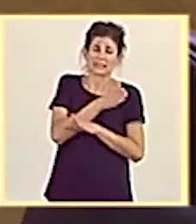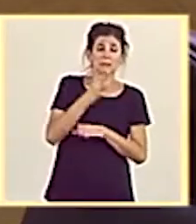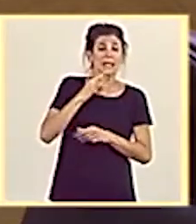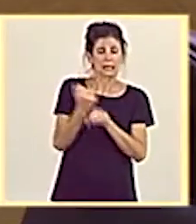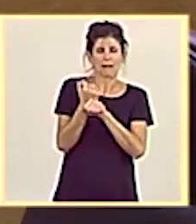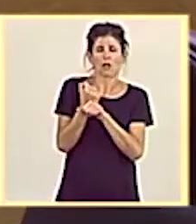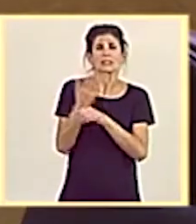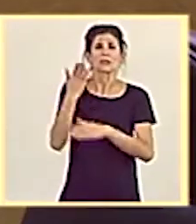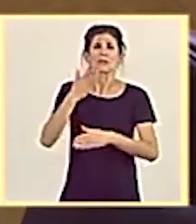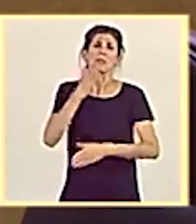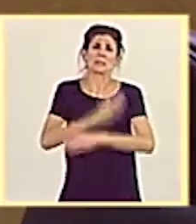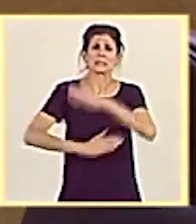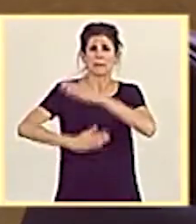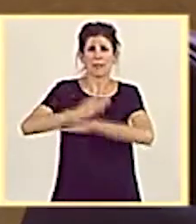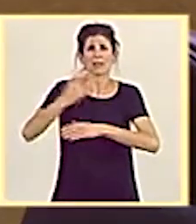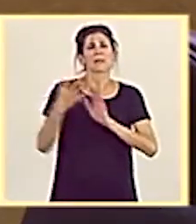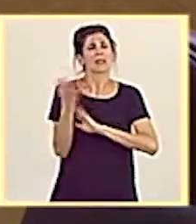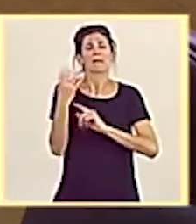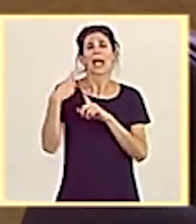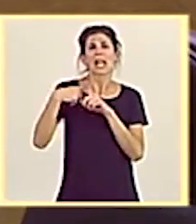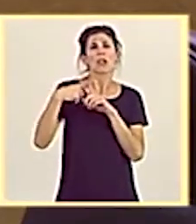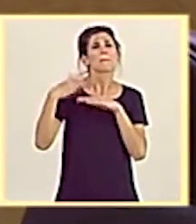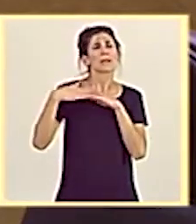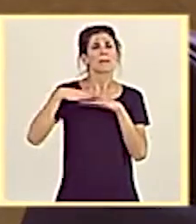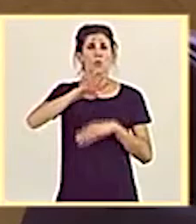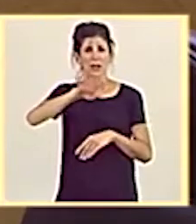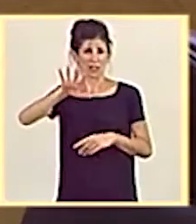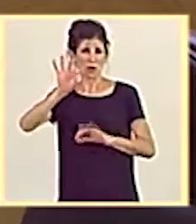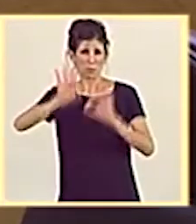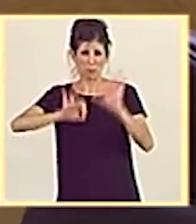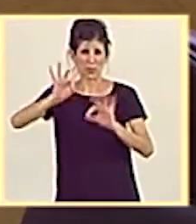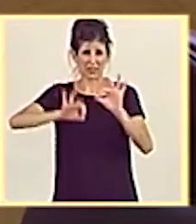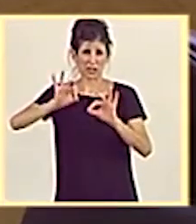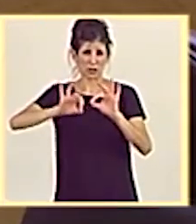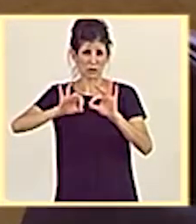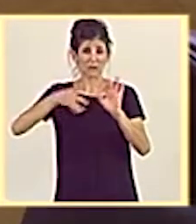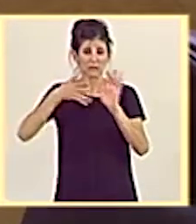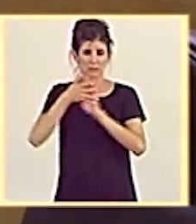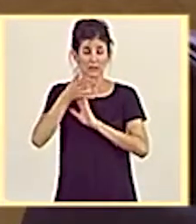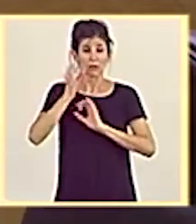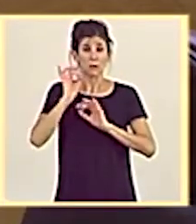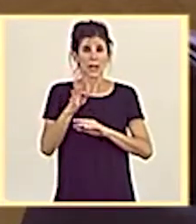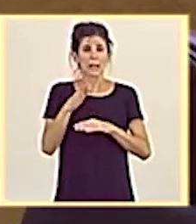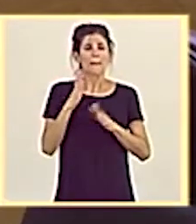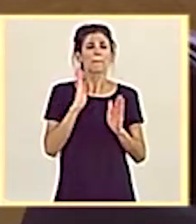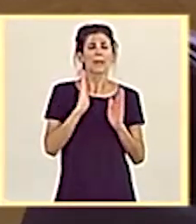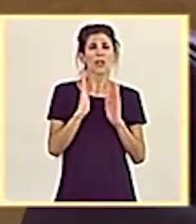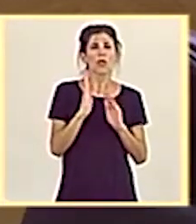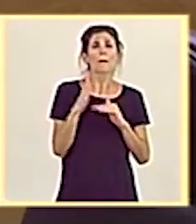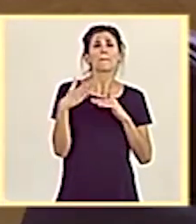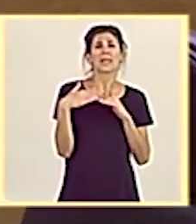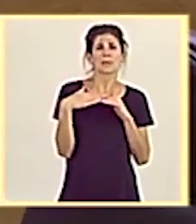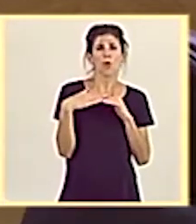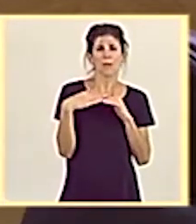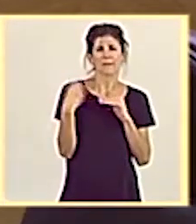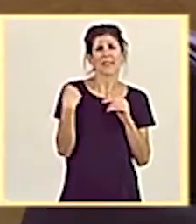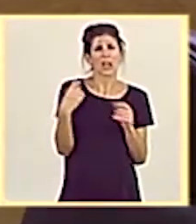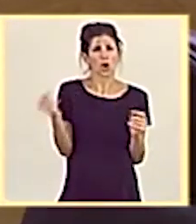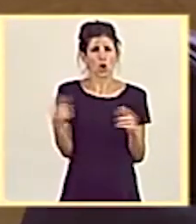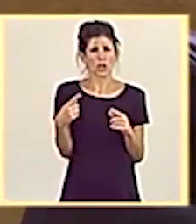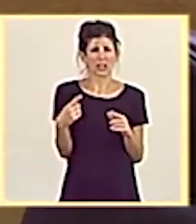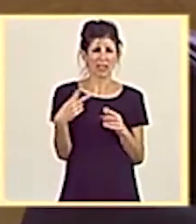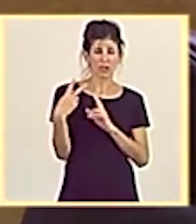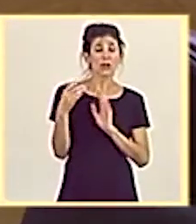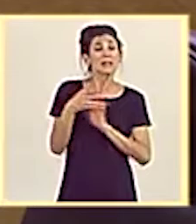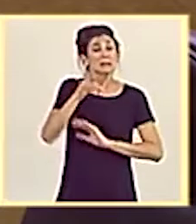discapacidad exige un grado mínimo del 45% durante el tiempo equivalente al periodo mínimo de cotización. Muchas personas con